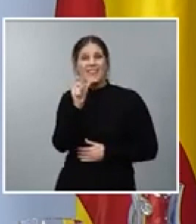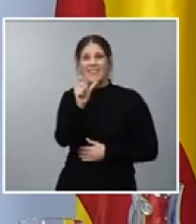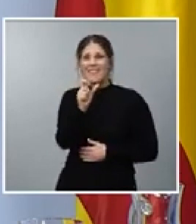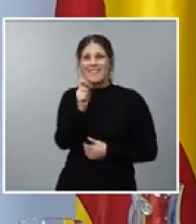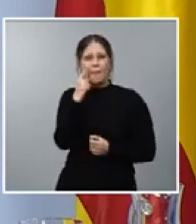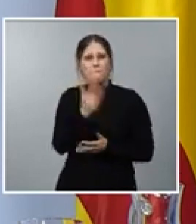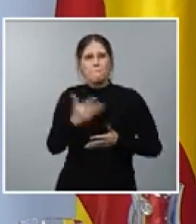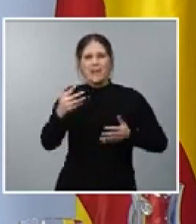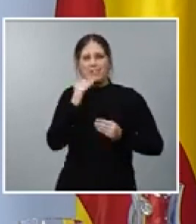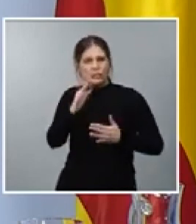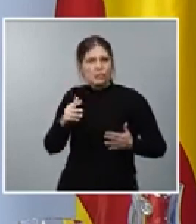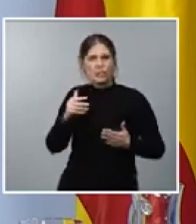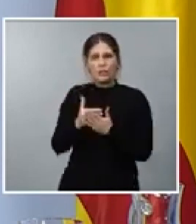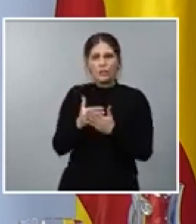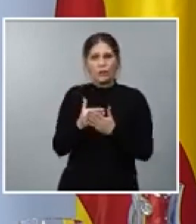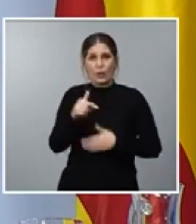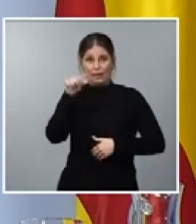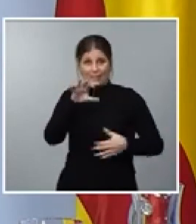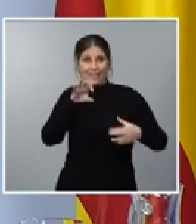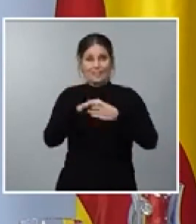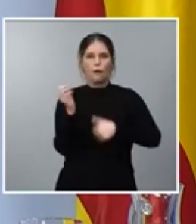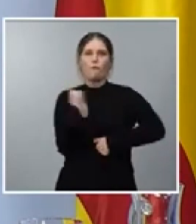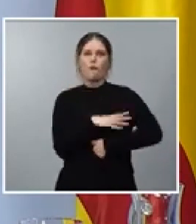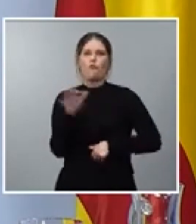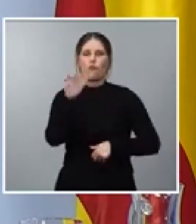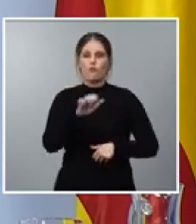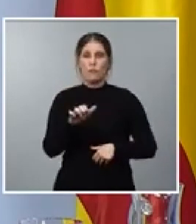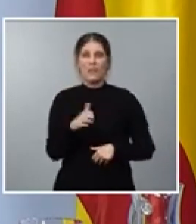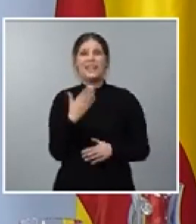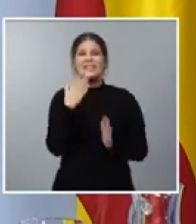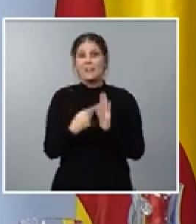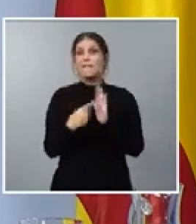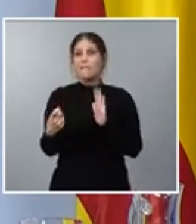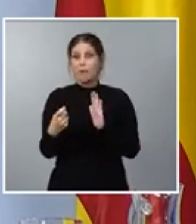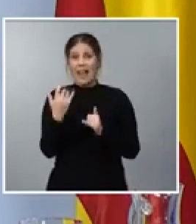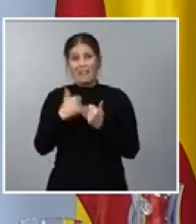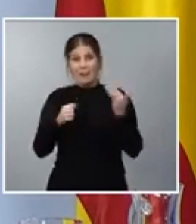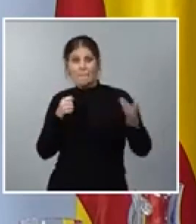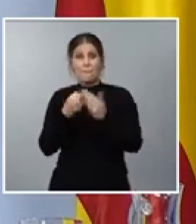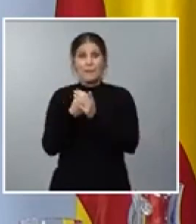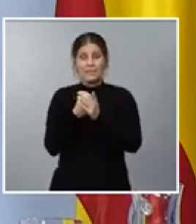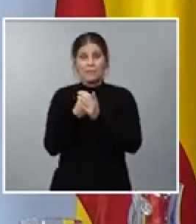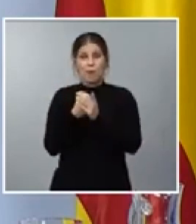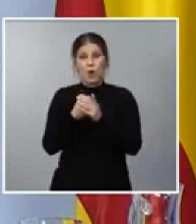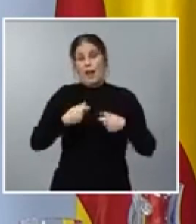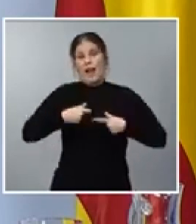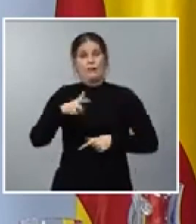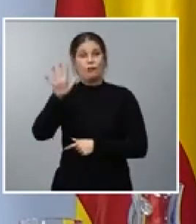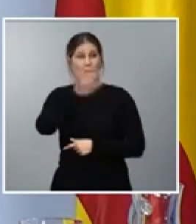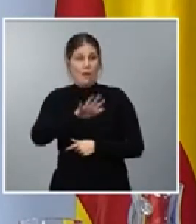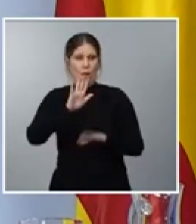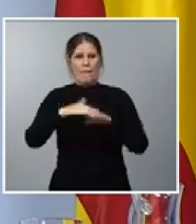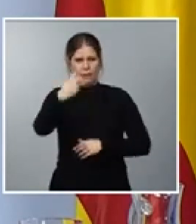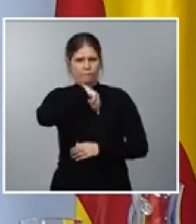registrada. Esto con fondos europeos. Si los descontamos, el techo de gasto que podríamos llamar nacional, para que nos